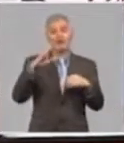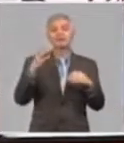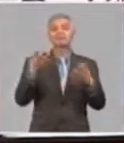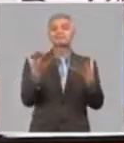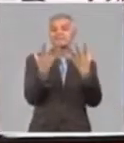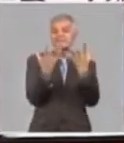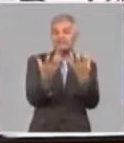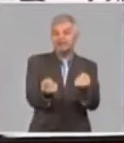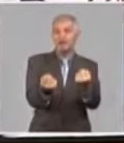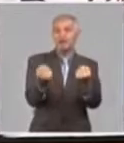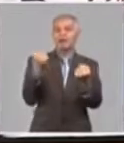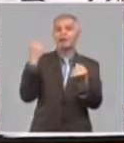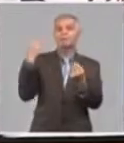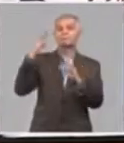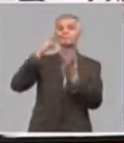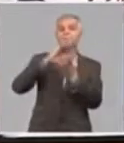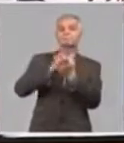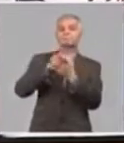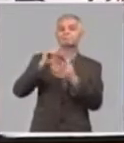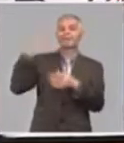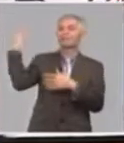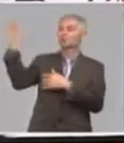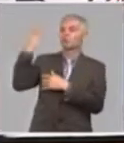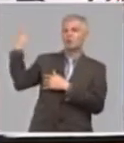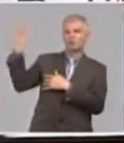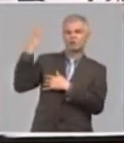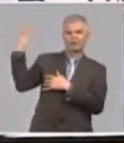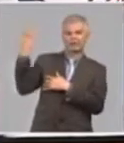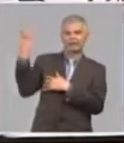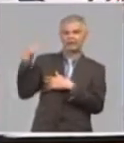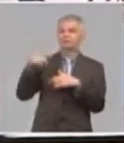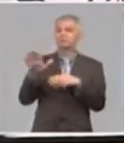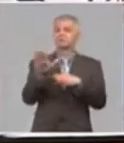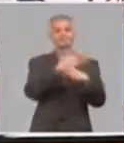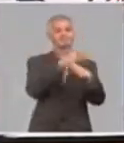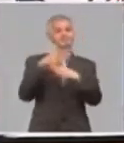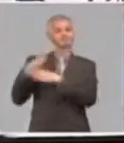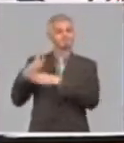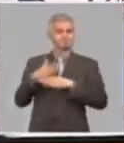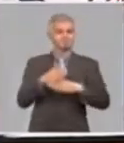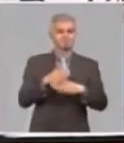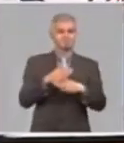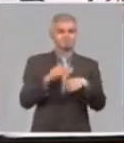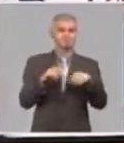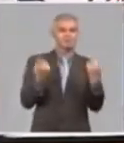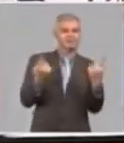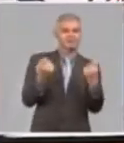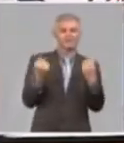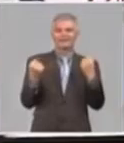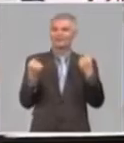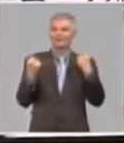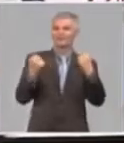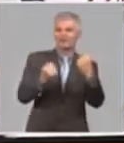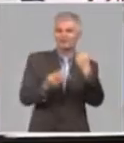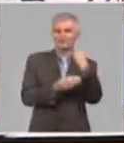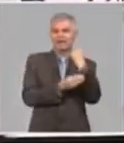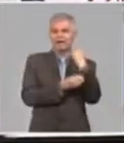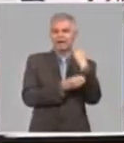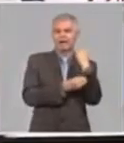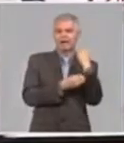bueno, pues tiene también una gran variabilidad porque la intensidad, digamos, de